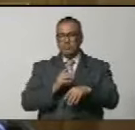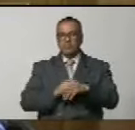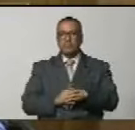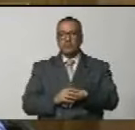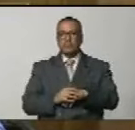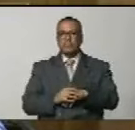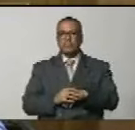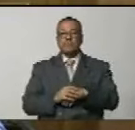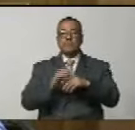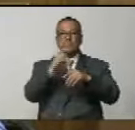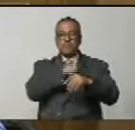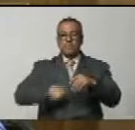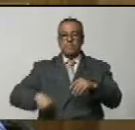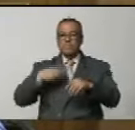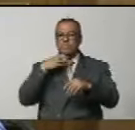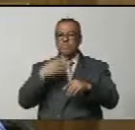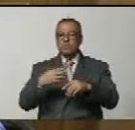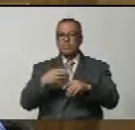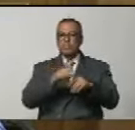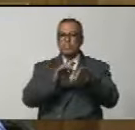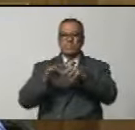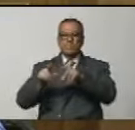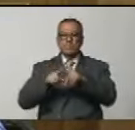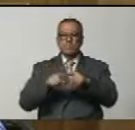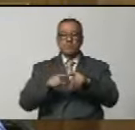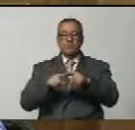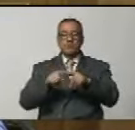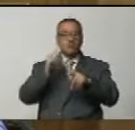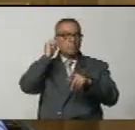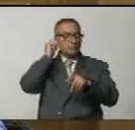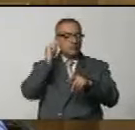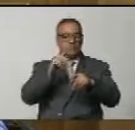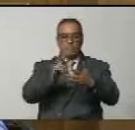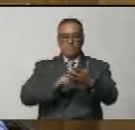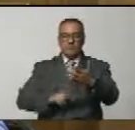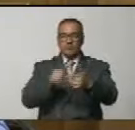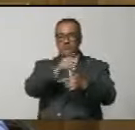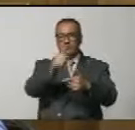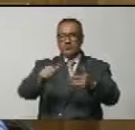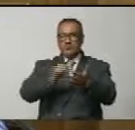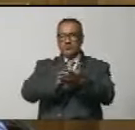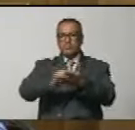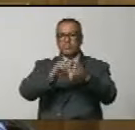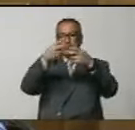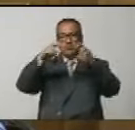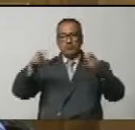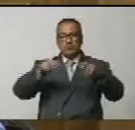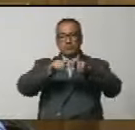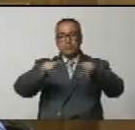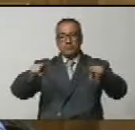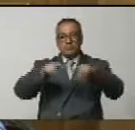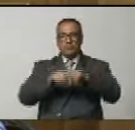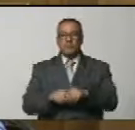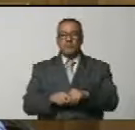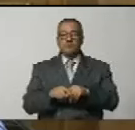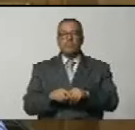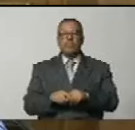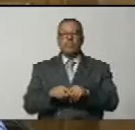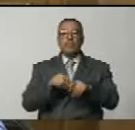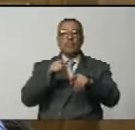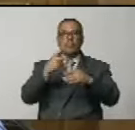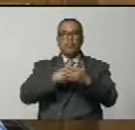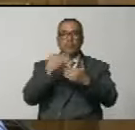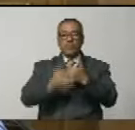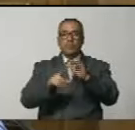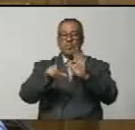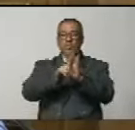El presidente solicitó de la secretaria la lectura de artículo por artículo, títulos, capítulos, epígrafes y acápites del